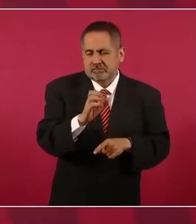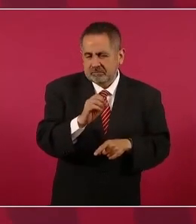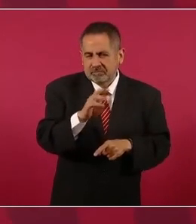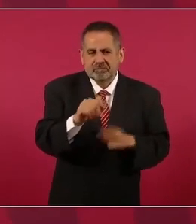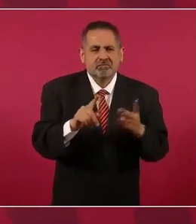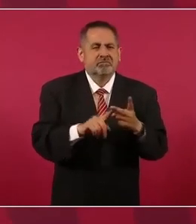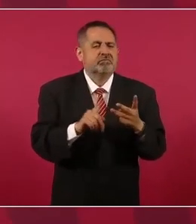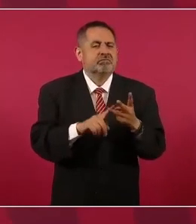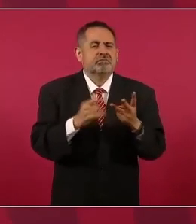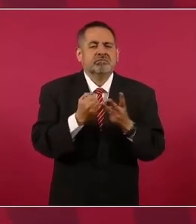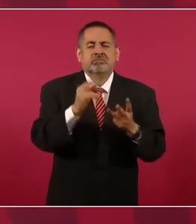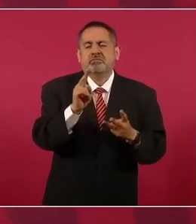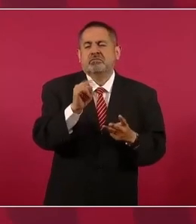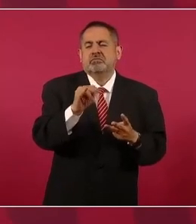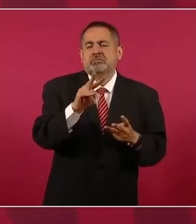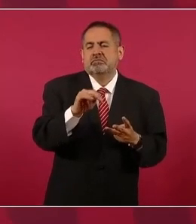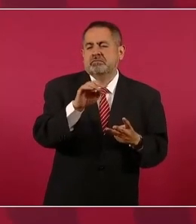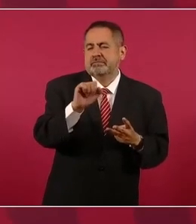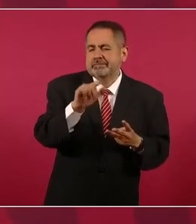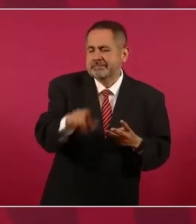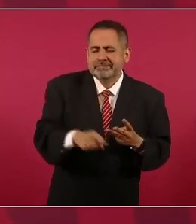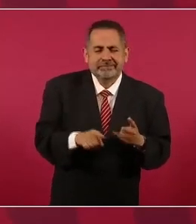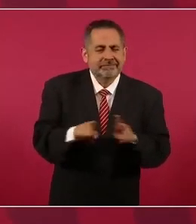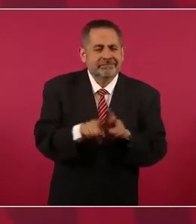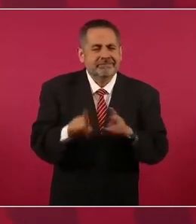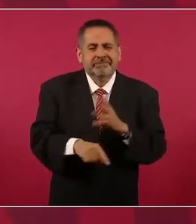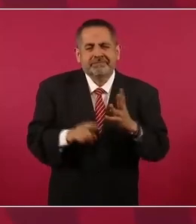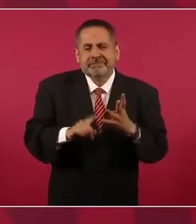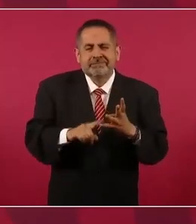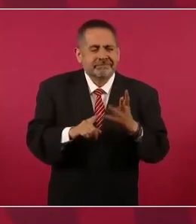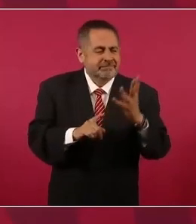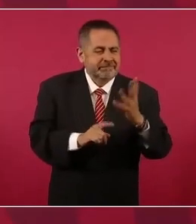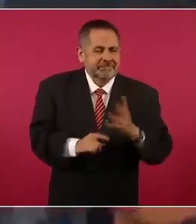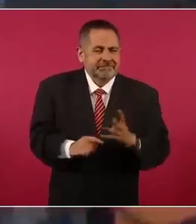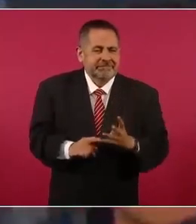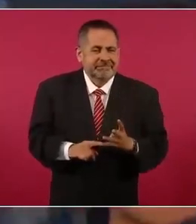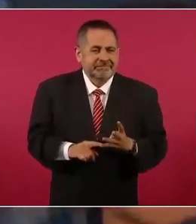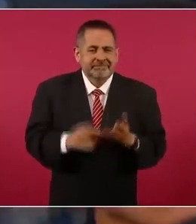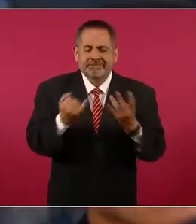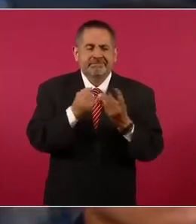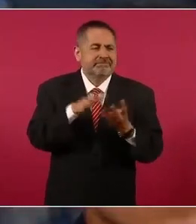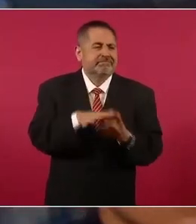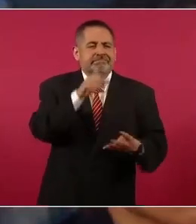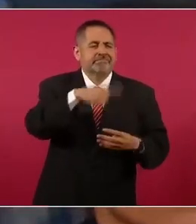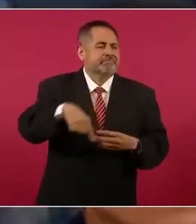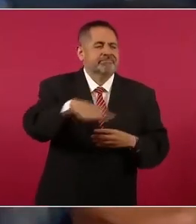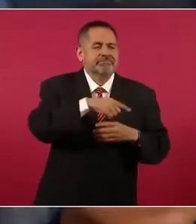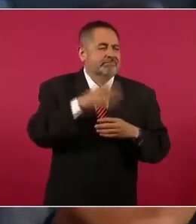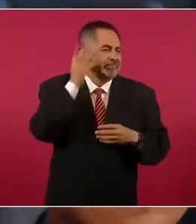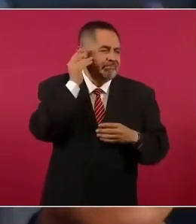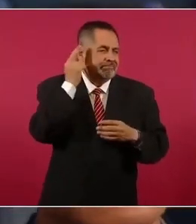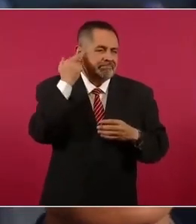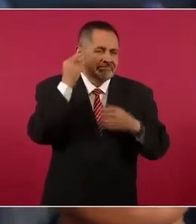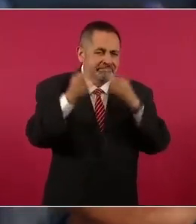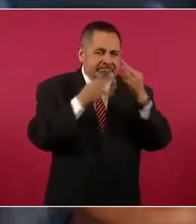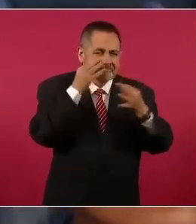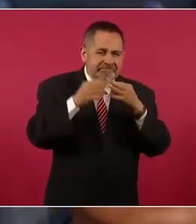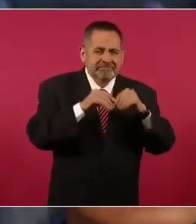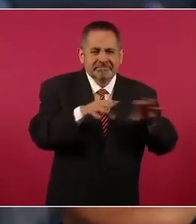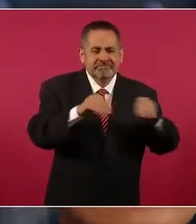como el Universal, como la mayoría de las estaciones de las estaciones radio,